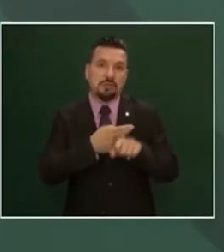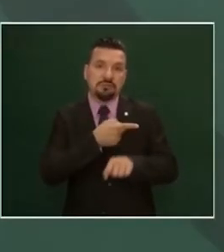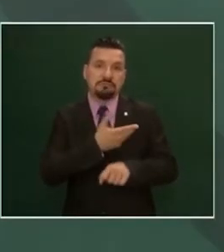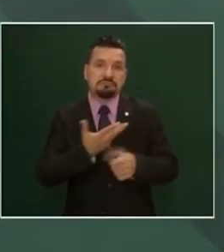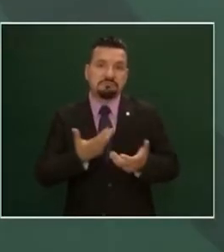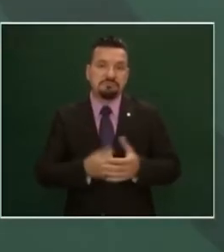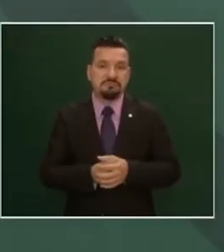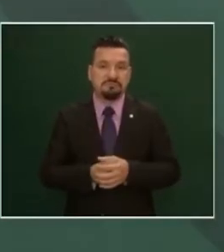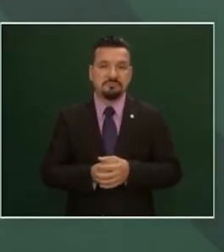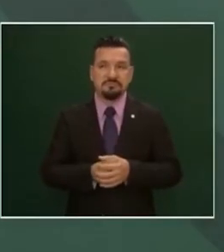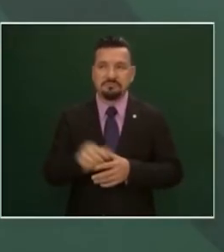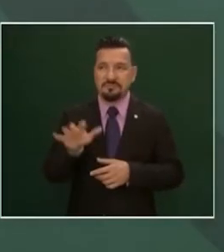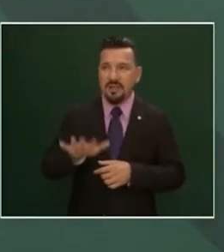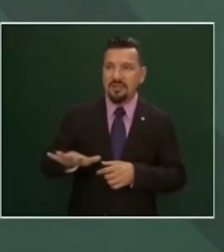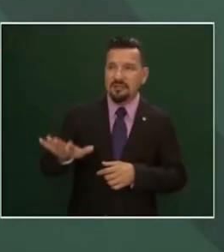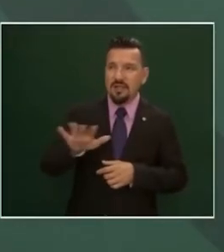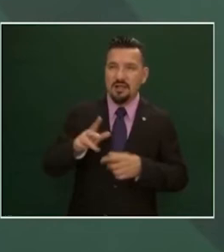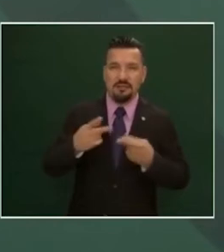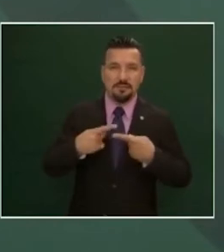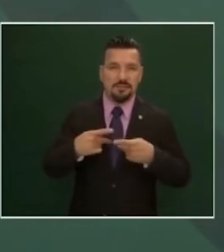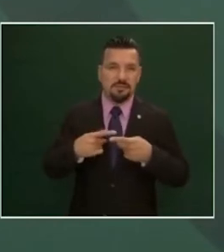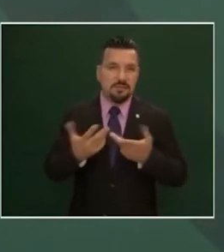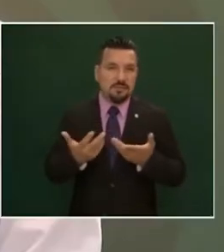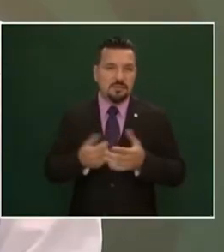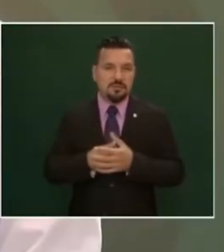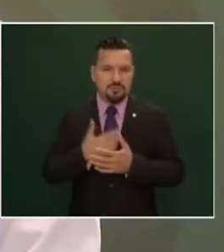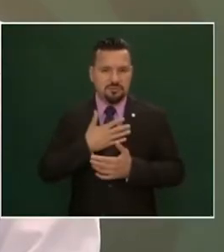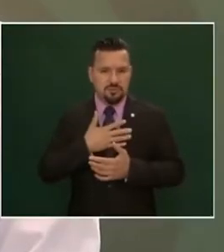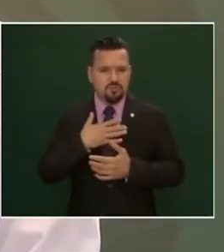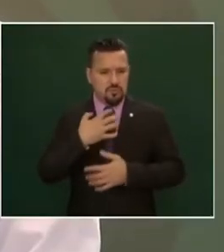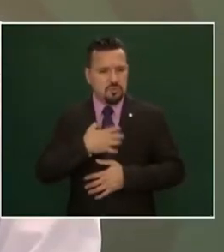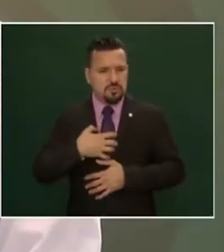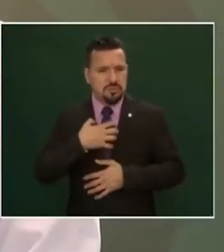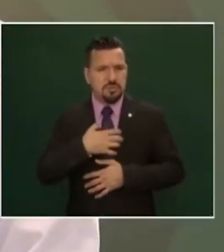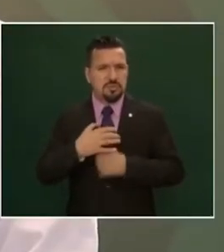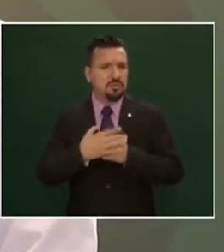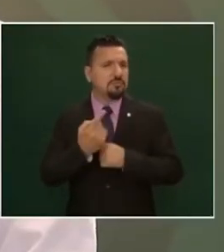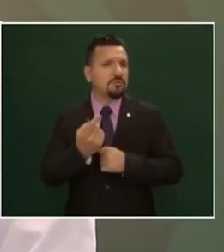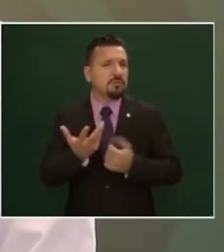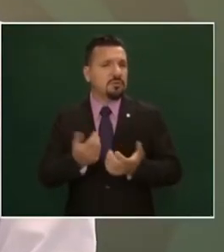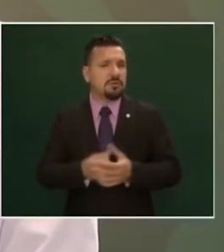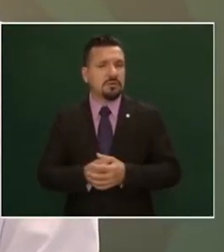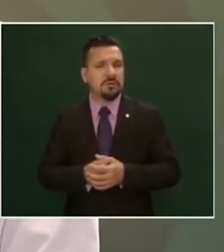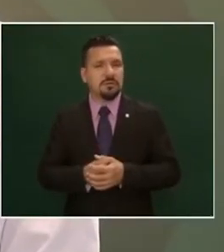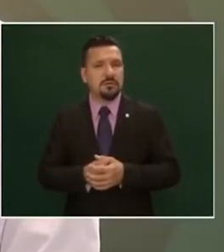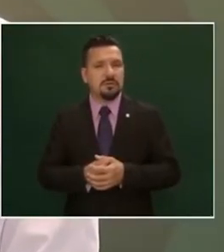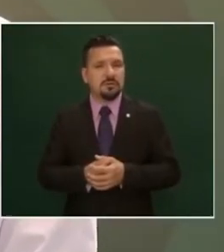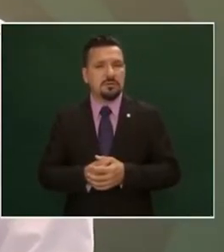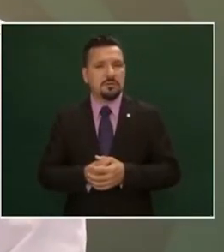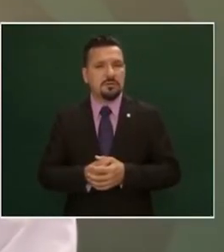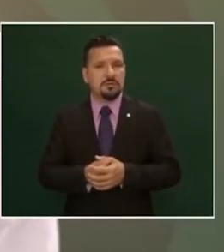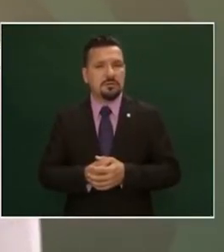y la gente yo estoy muy contento porque está